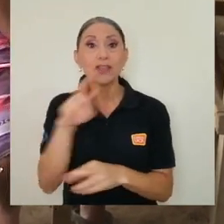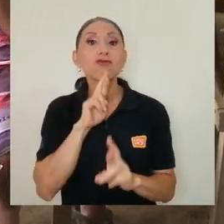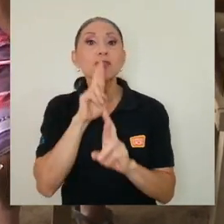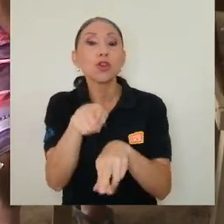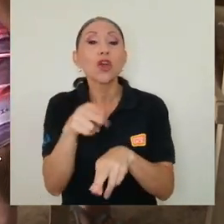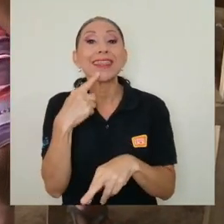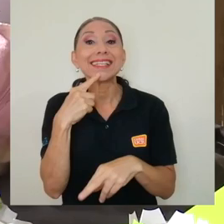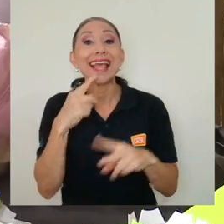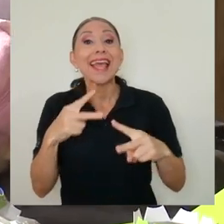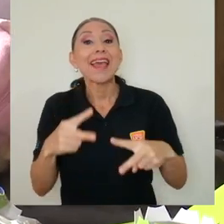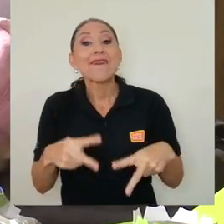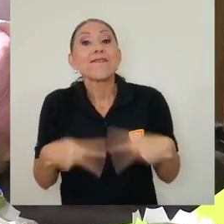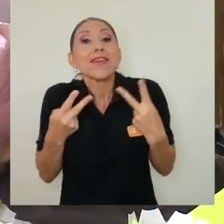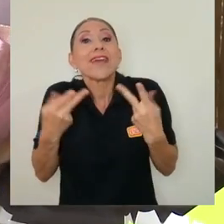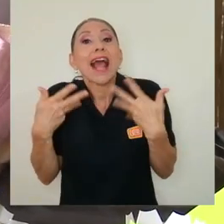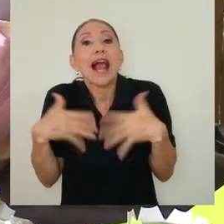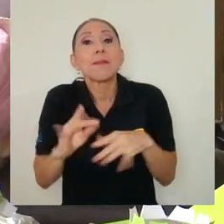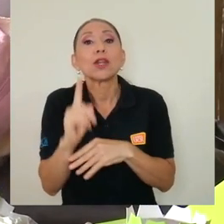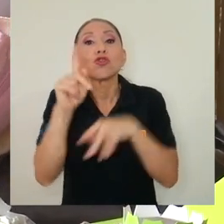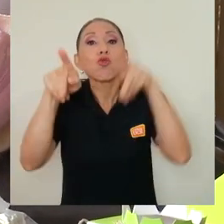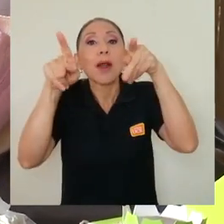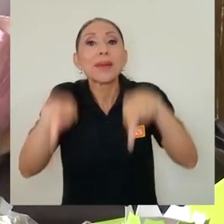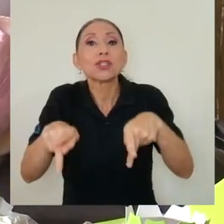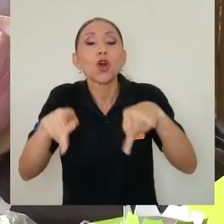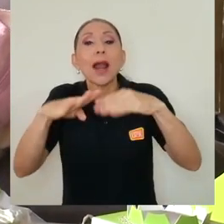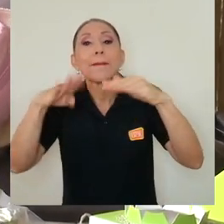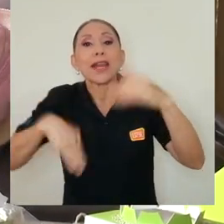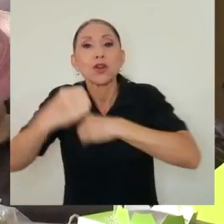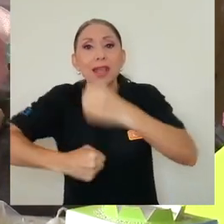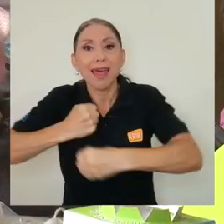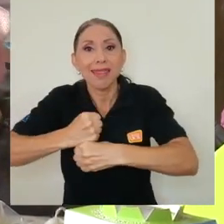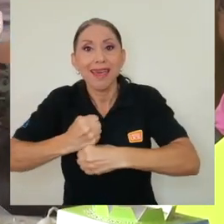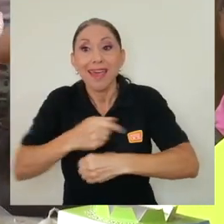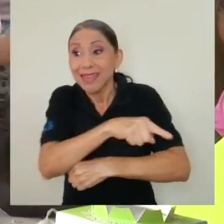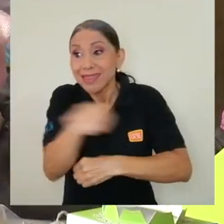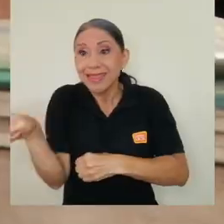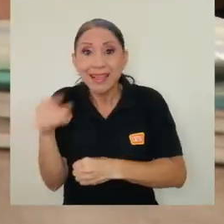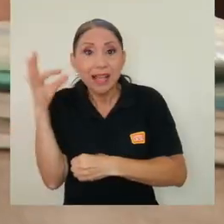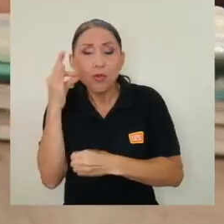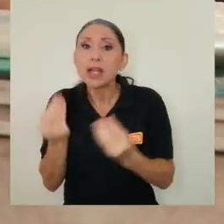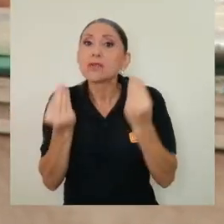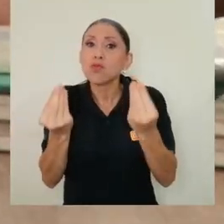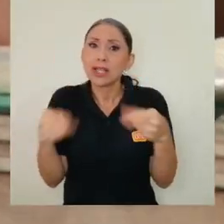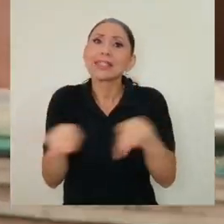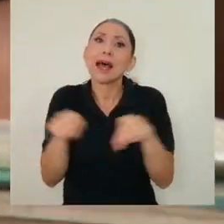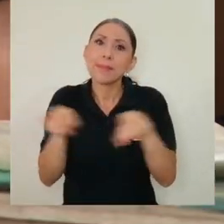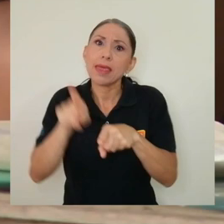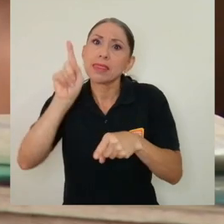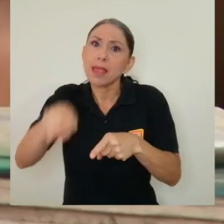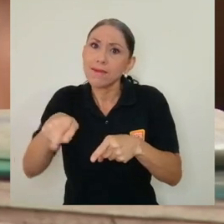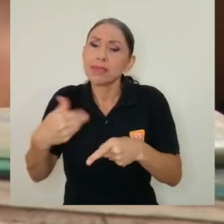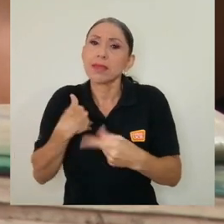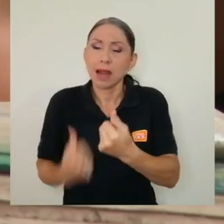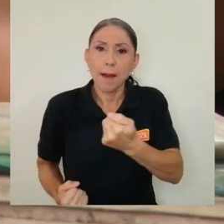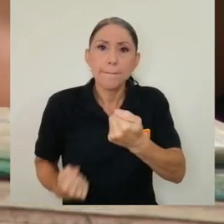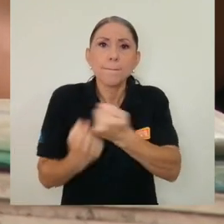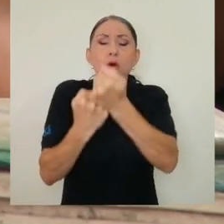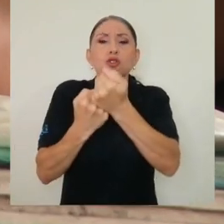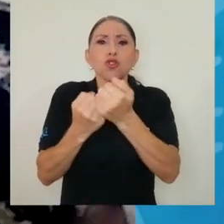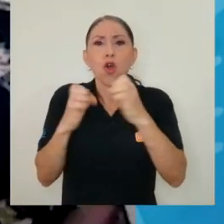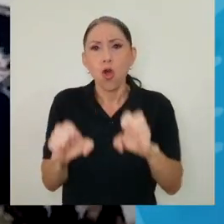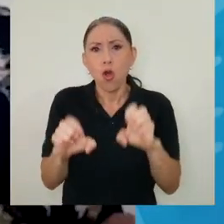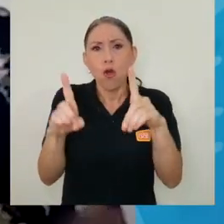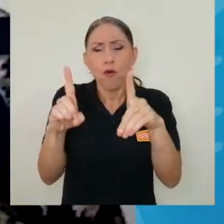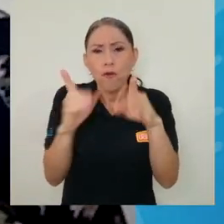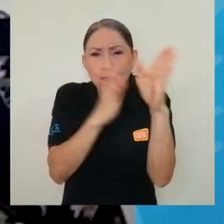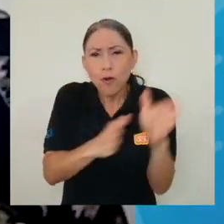dijo vivir con al menos una persona menor de edad, por lo que muchas de estas mujeres también han tenido que asumir un apoyo formativo. Pues las